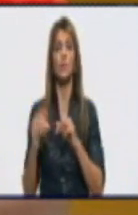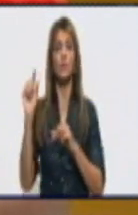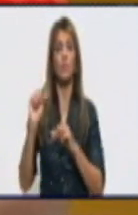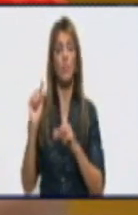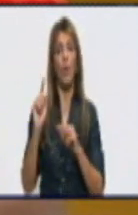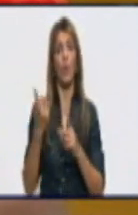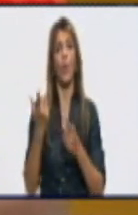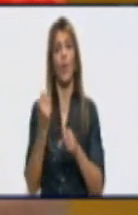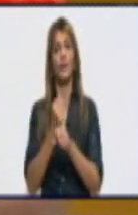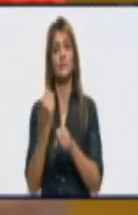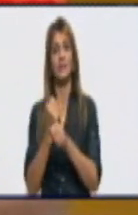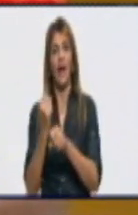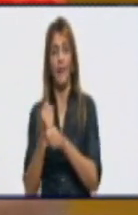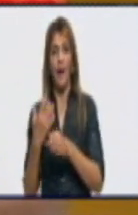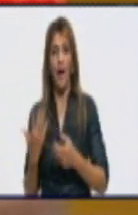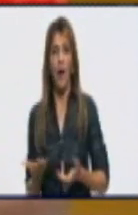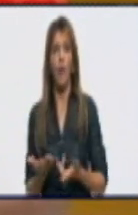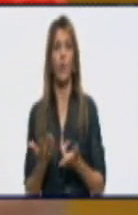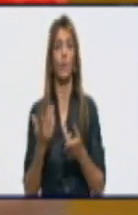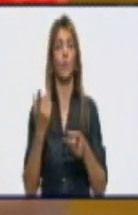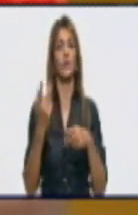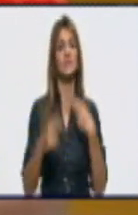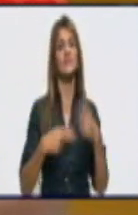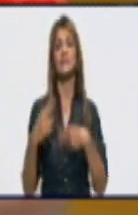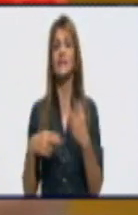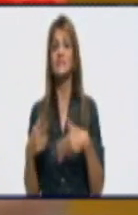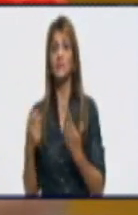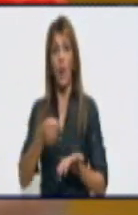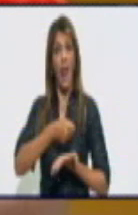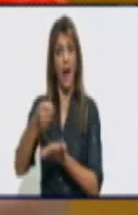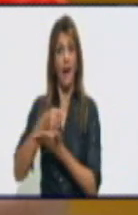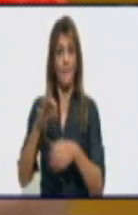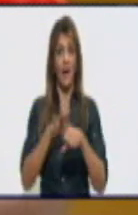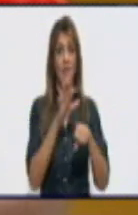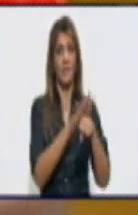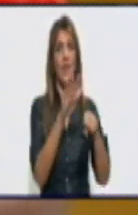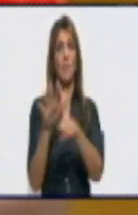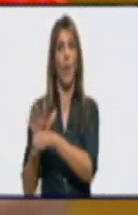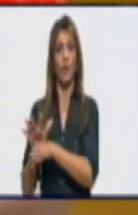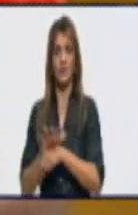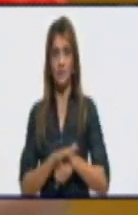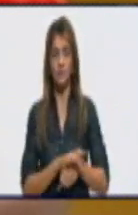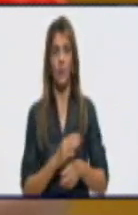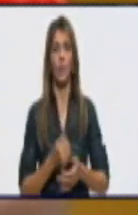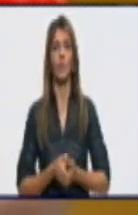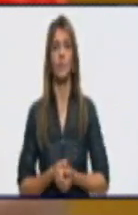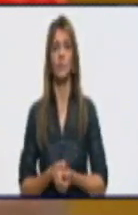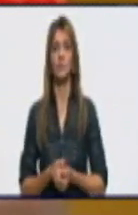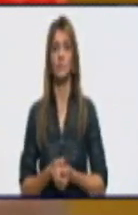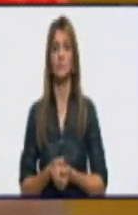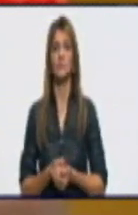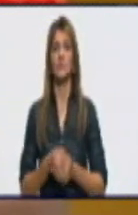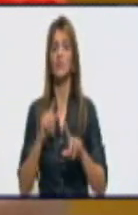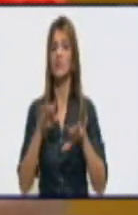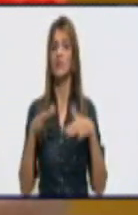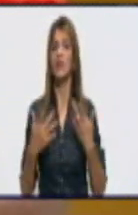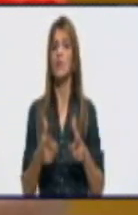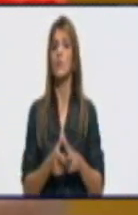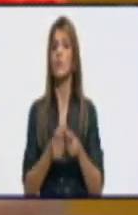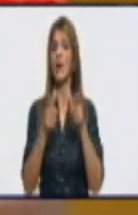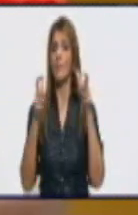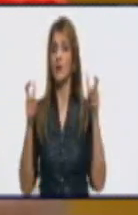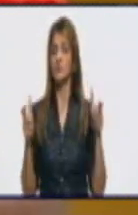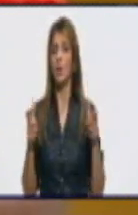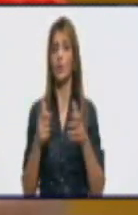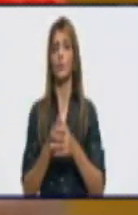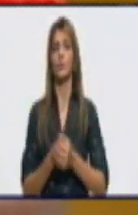trabajo, el trabajo de los operarios de la campaña y que realicemos el autofocal, que es la mayor medicina en cuanto a la